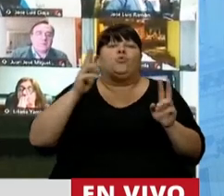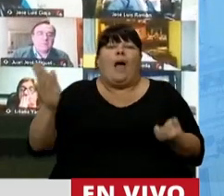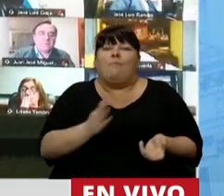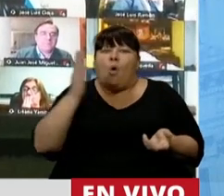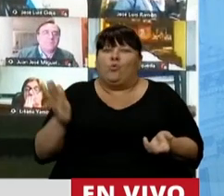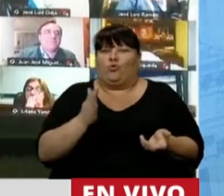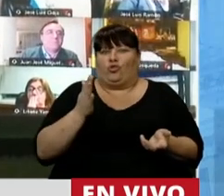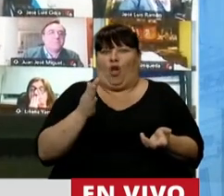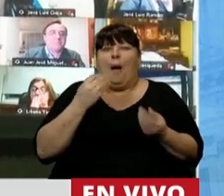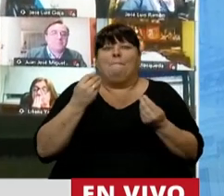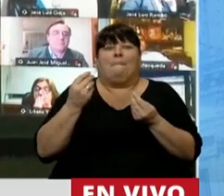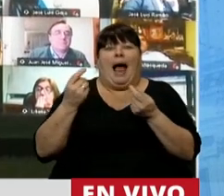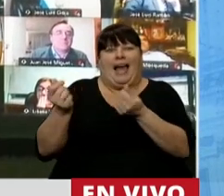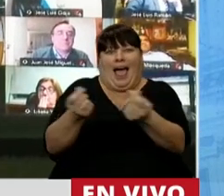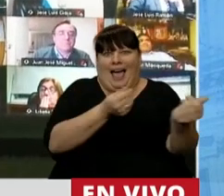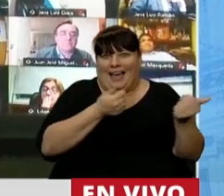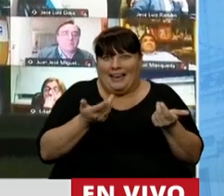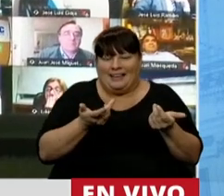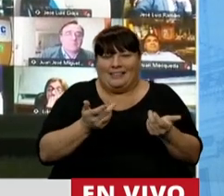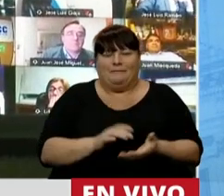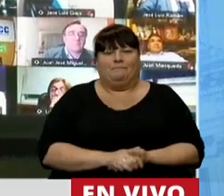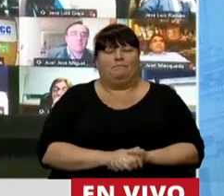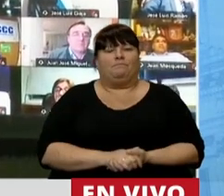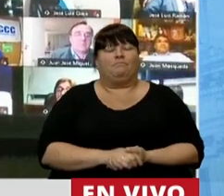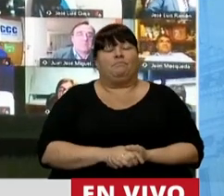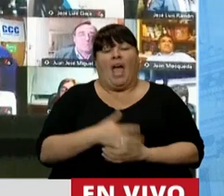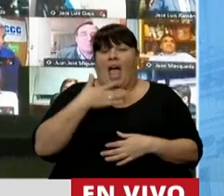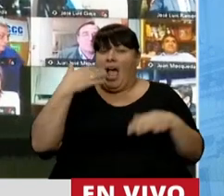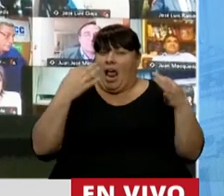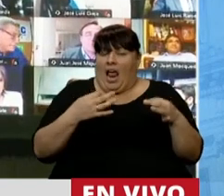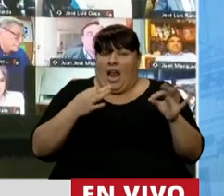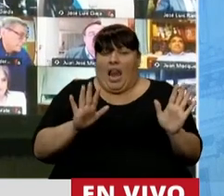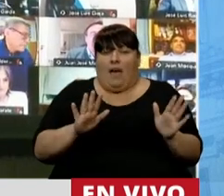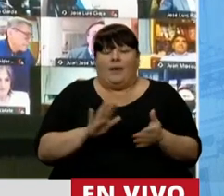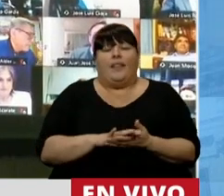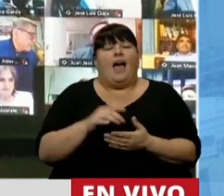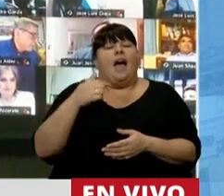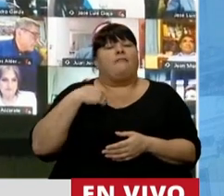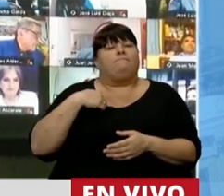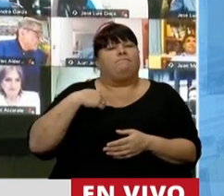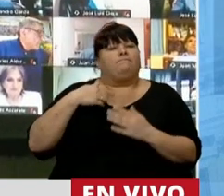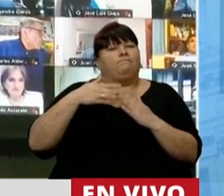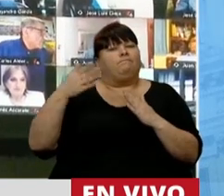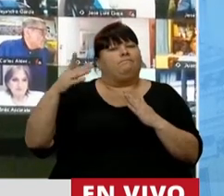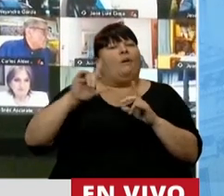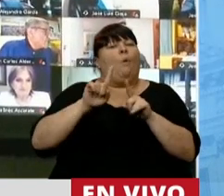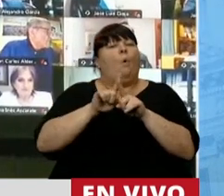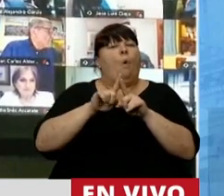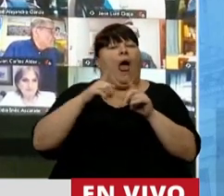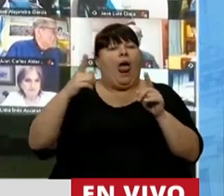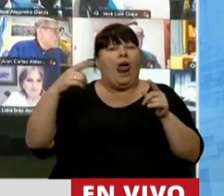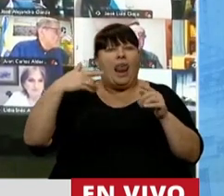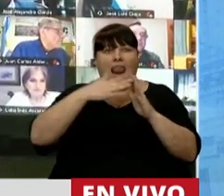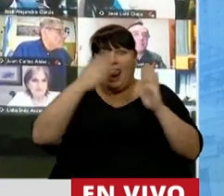lo que hay que consumir. Y lo cierto es que hemos ido en un tobogán y en una